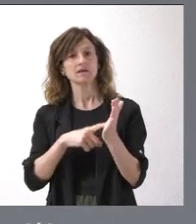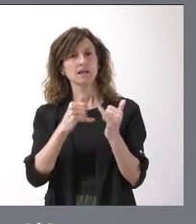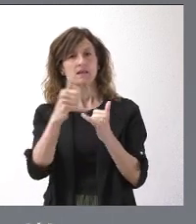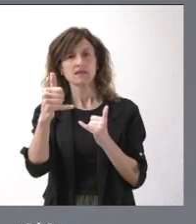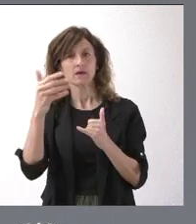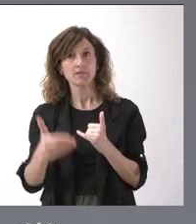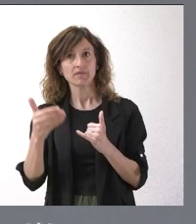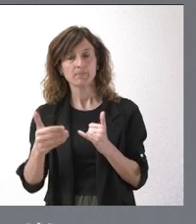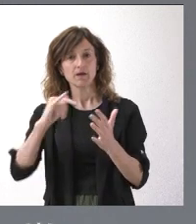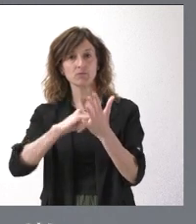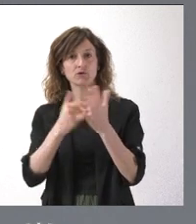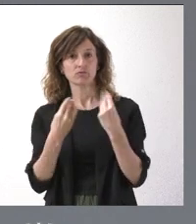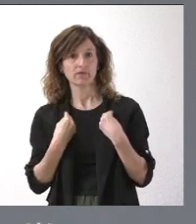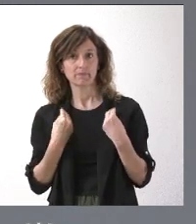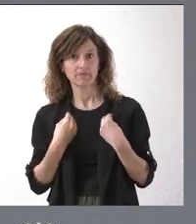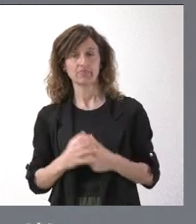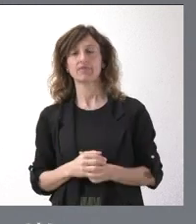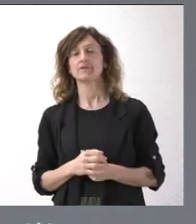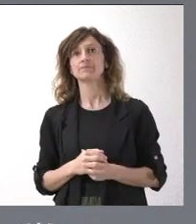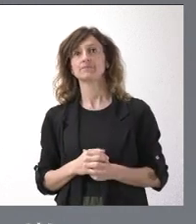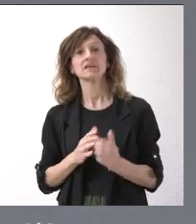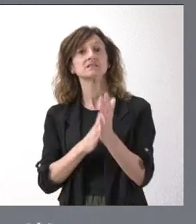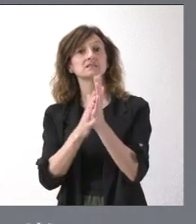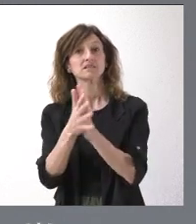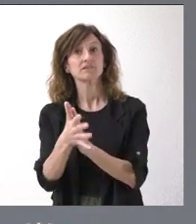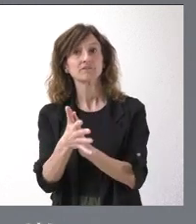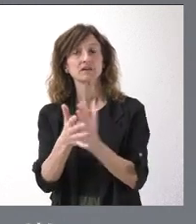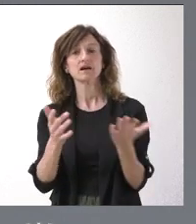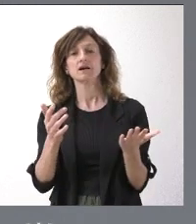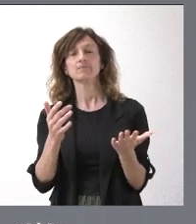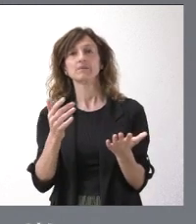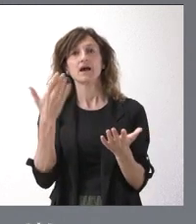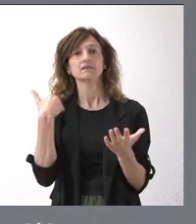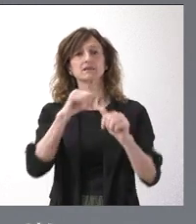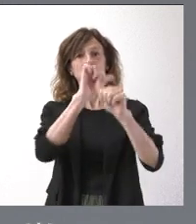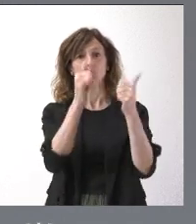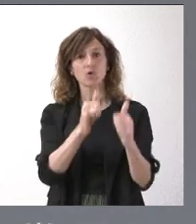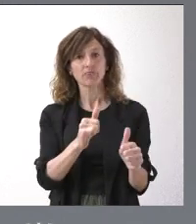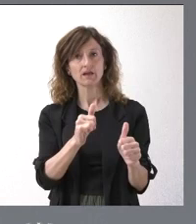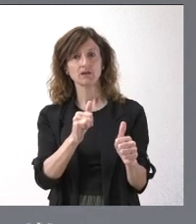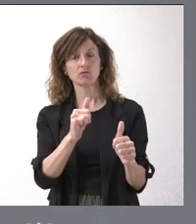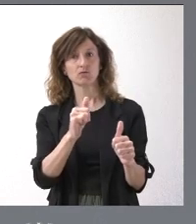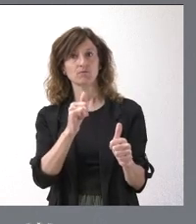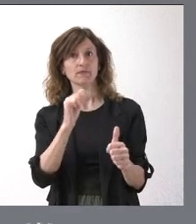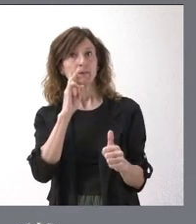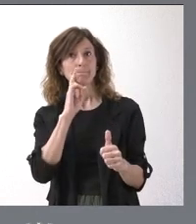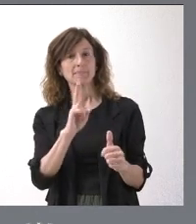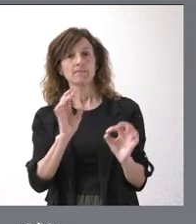es el proyecto de vida. Y esto significa que pasamos de un modelo en el que se prestan